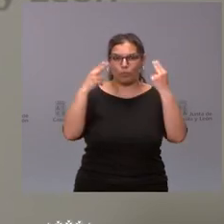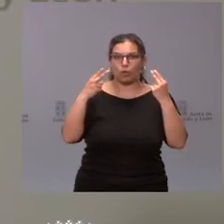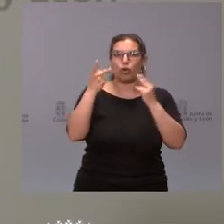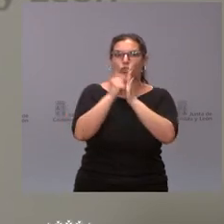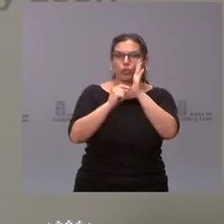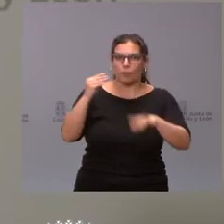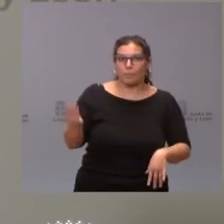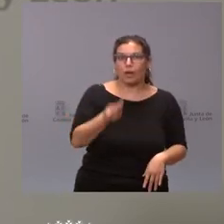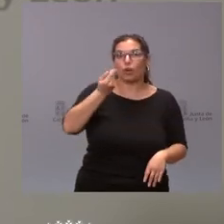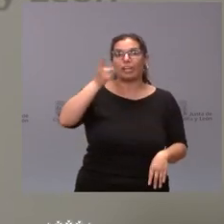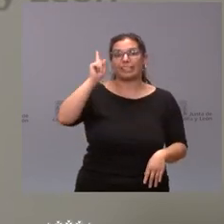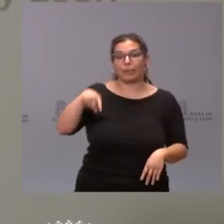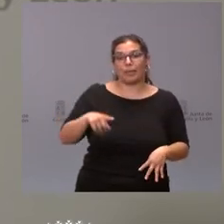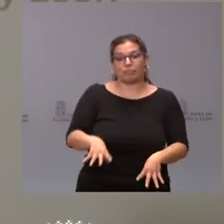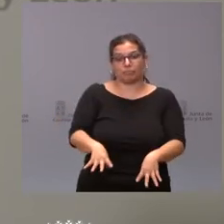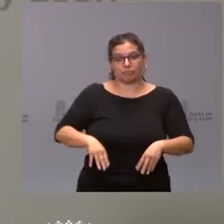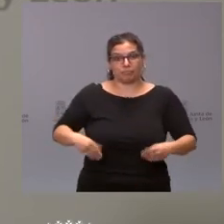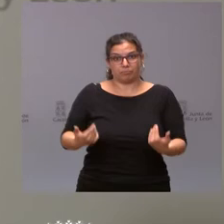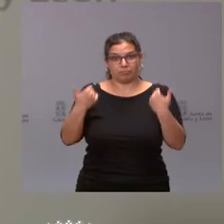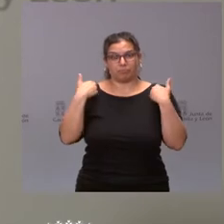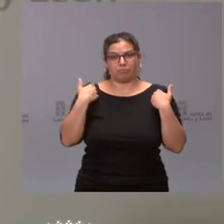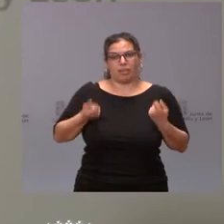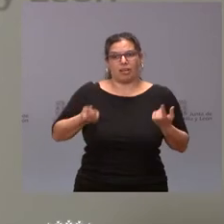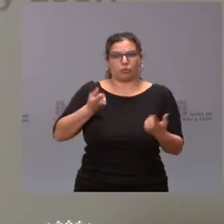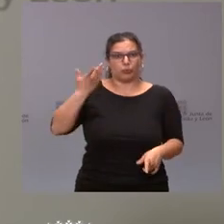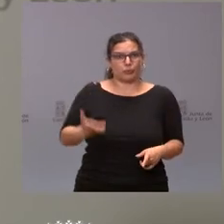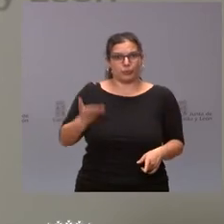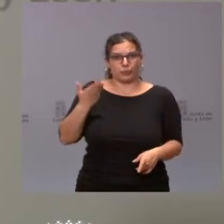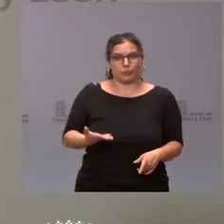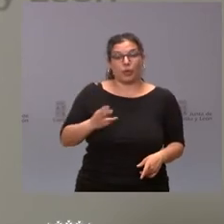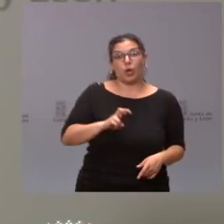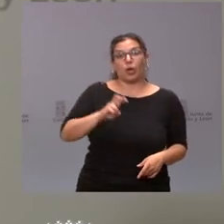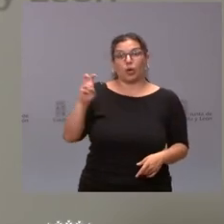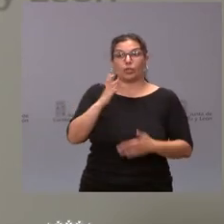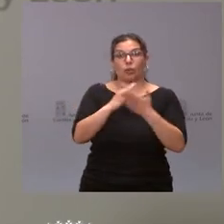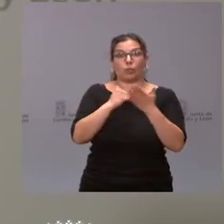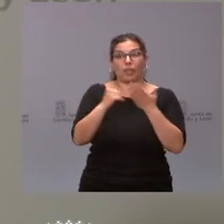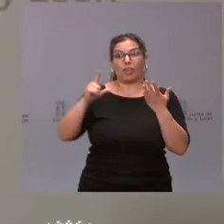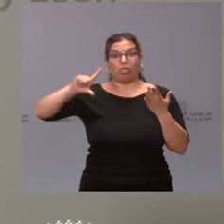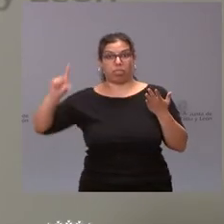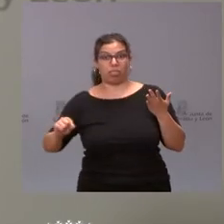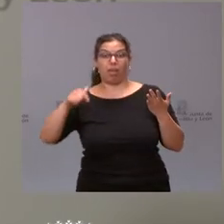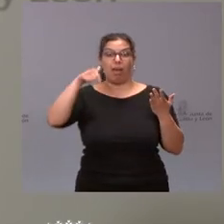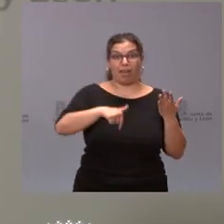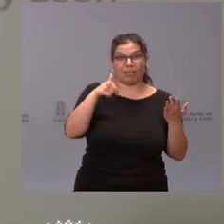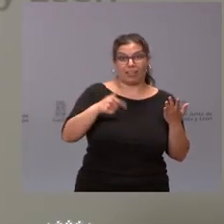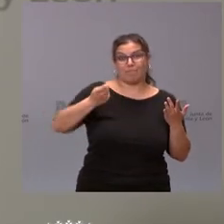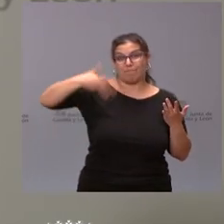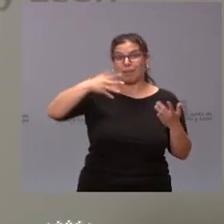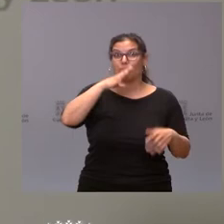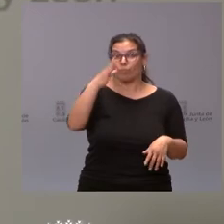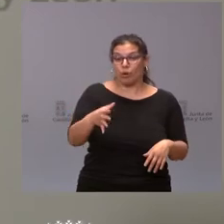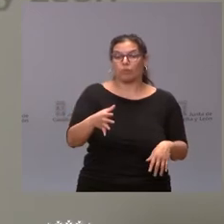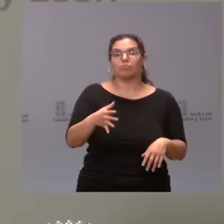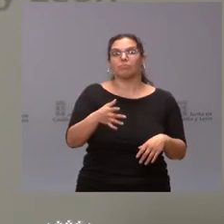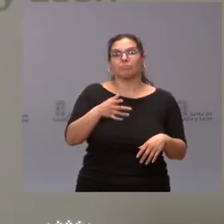pero también asumiendo un coste relevante que es mayor en comunidades autónomas como la nuestra, donde la dispersión territorial y la extensión